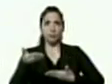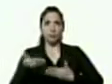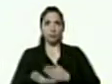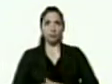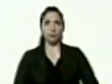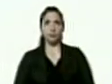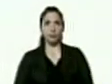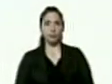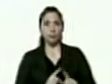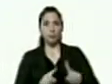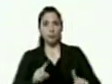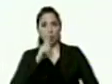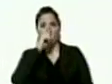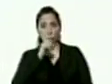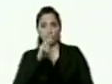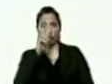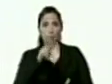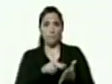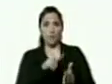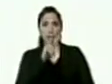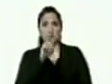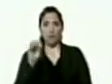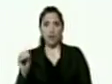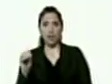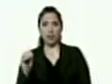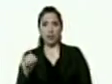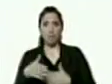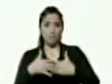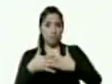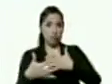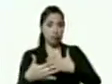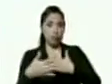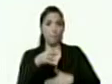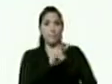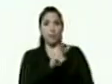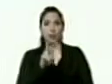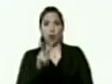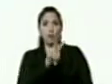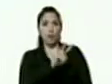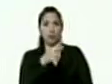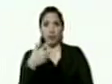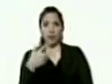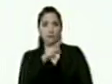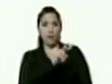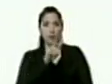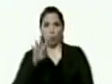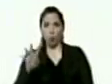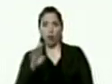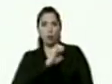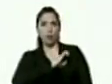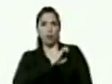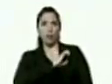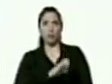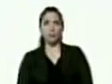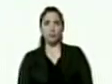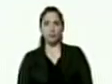para el año 2020 y más allá 22 23 y 24 de enero